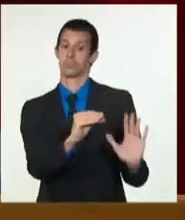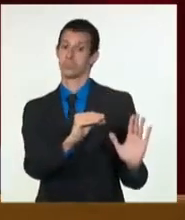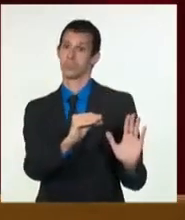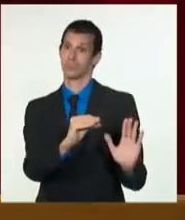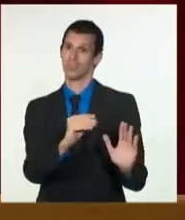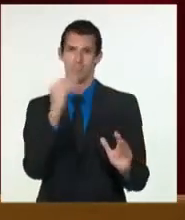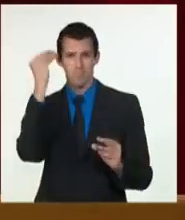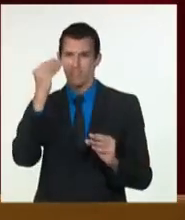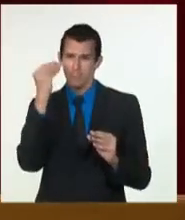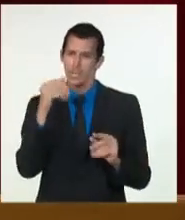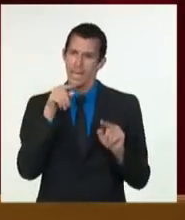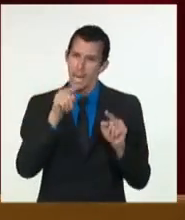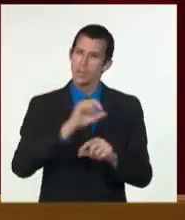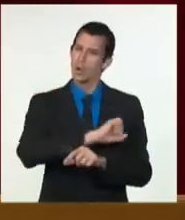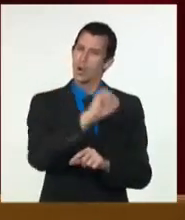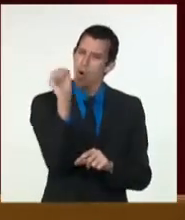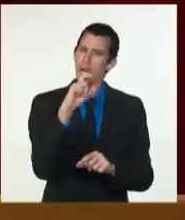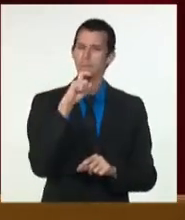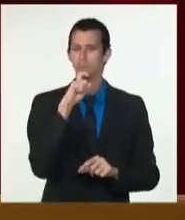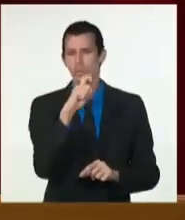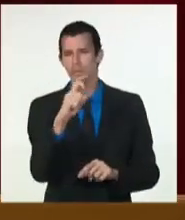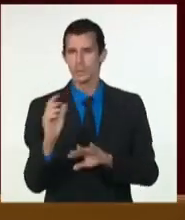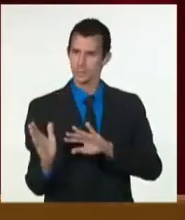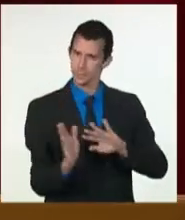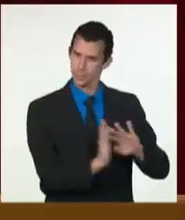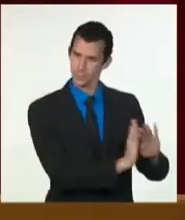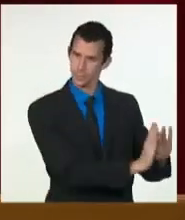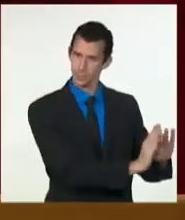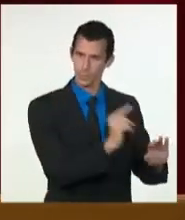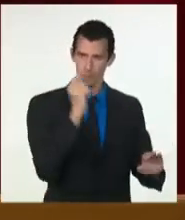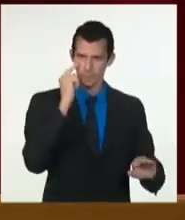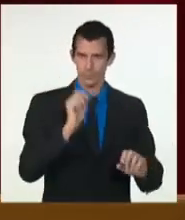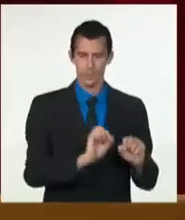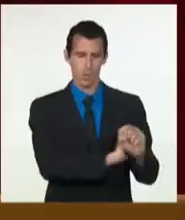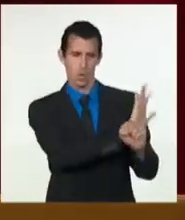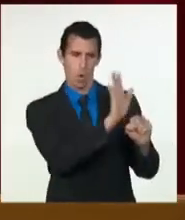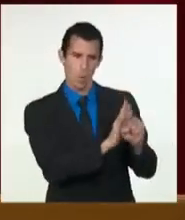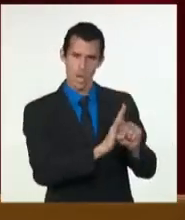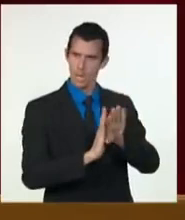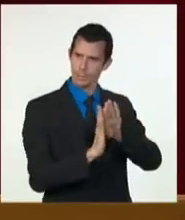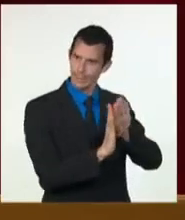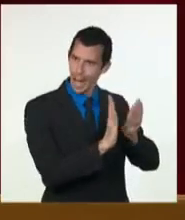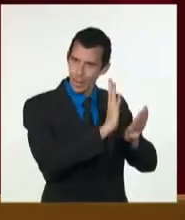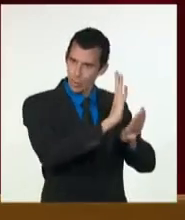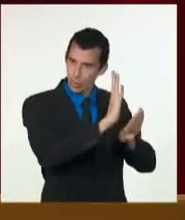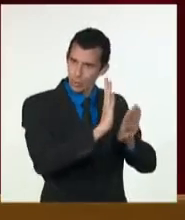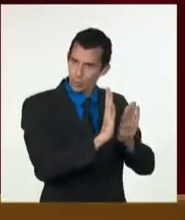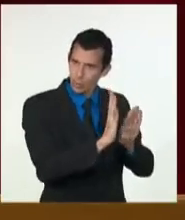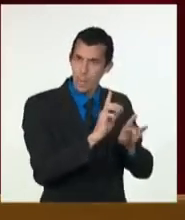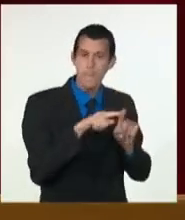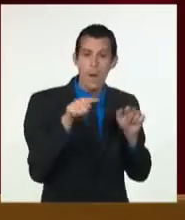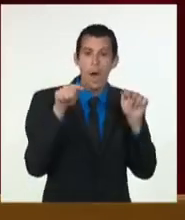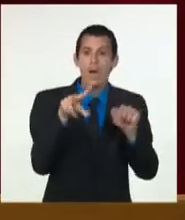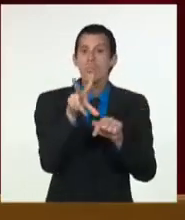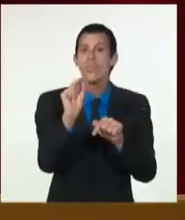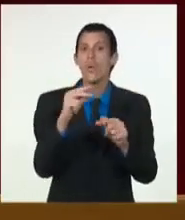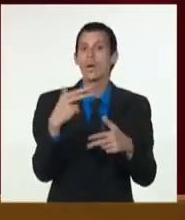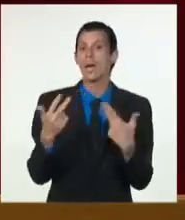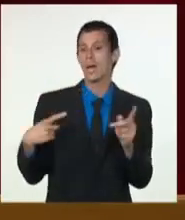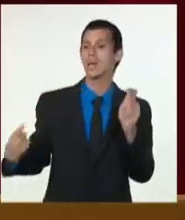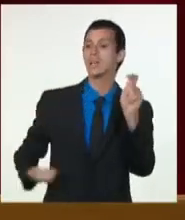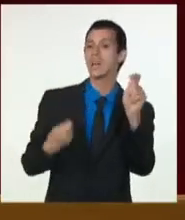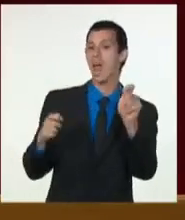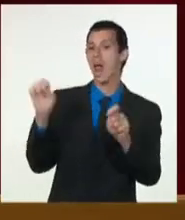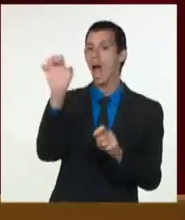y la venta-recuperación post-pandemia, unidos a los impactos de conflictos bélicos, continúan siendo los